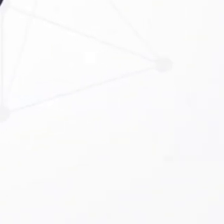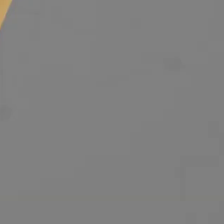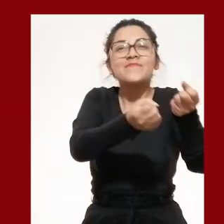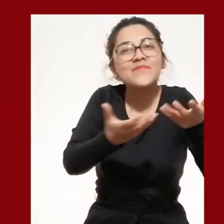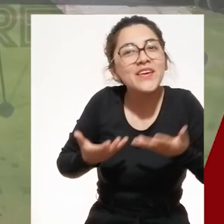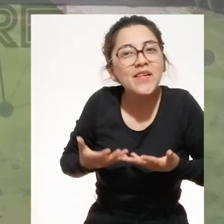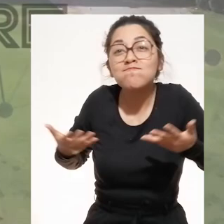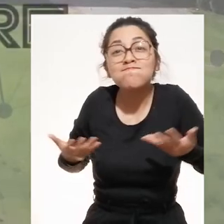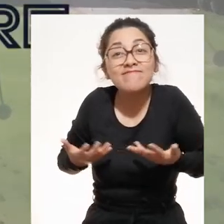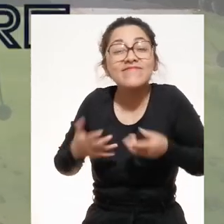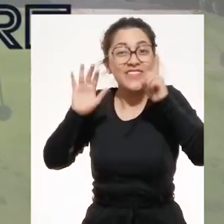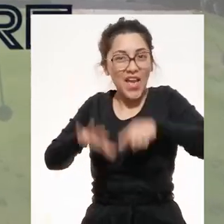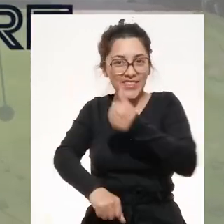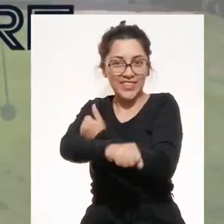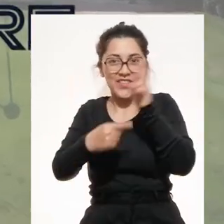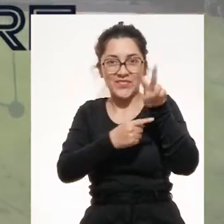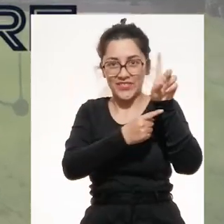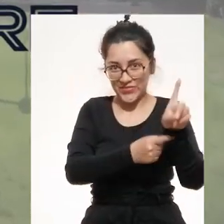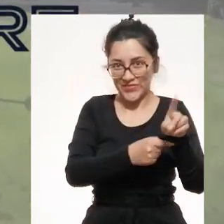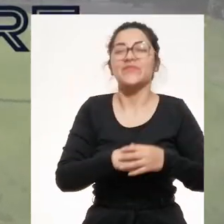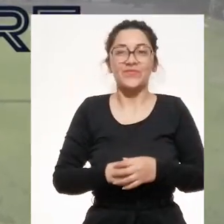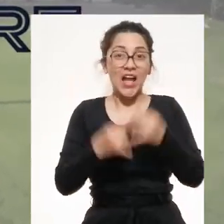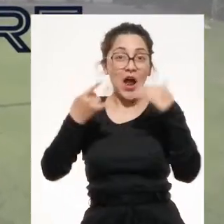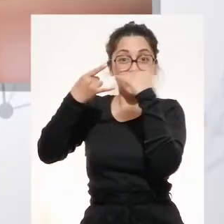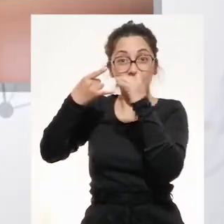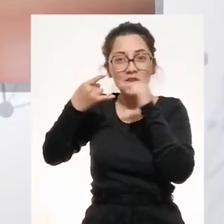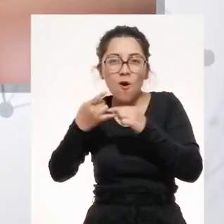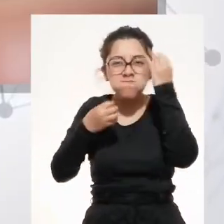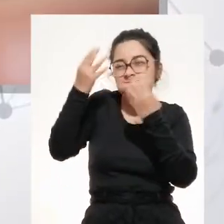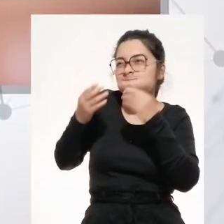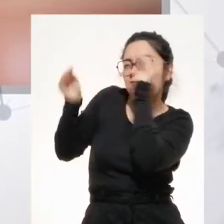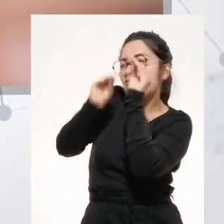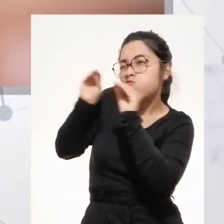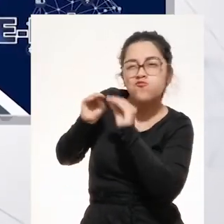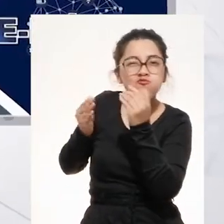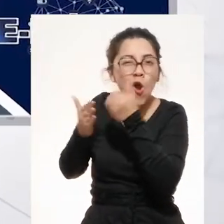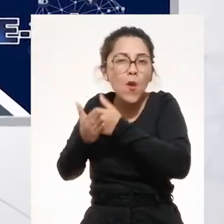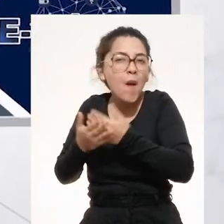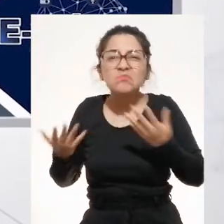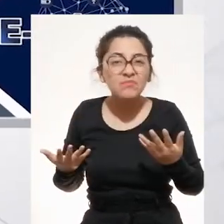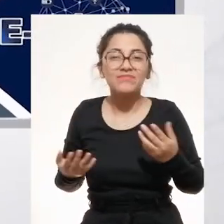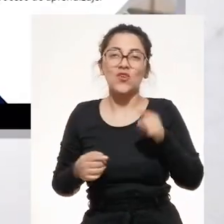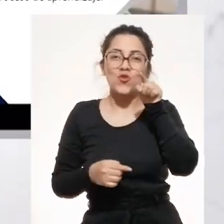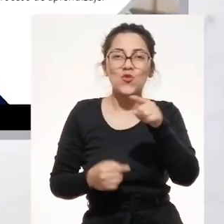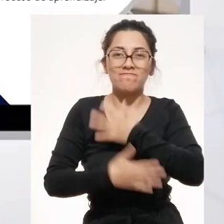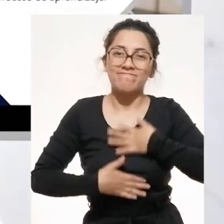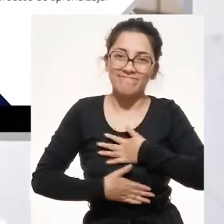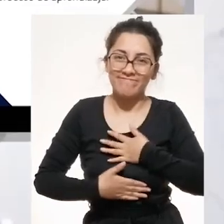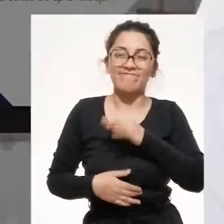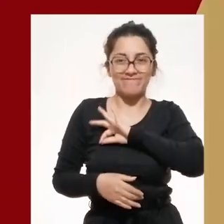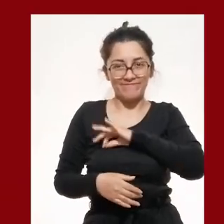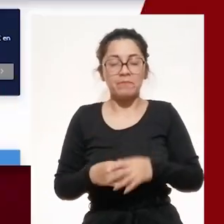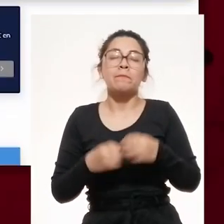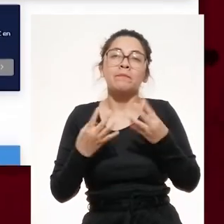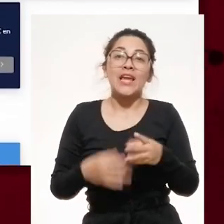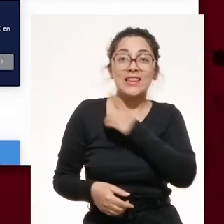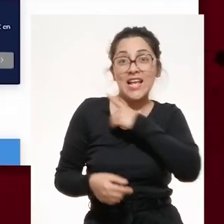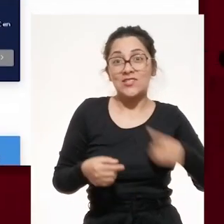Bienvenidos al semestre académico 2021. En DUTIG hemos innovado pensando en ti.